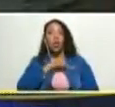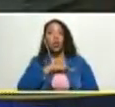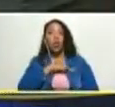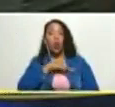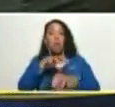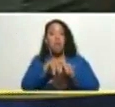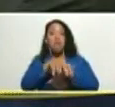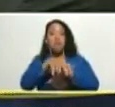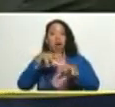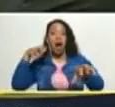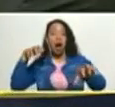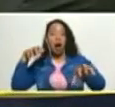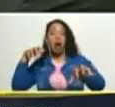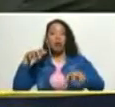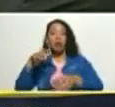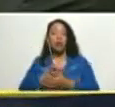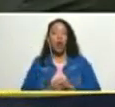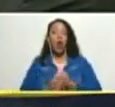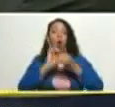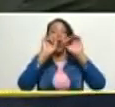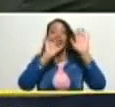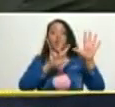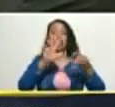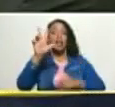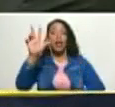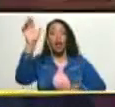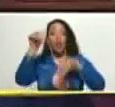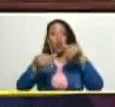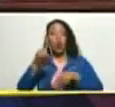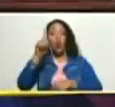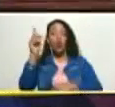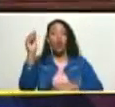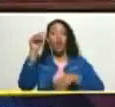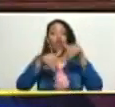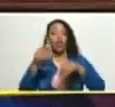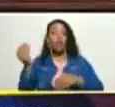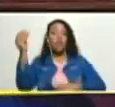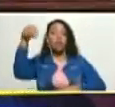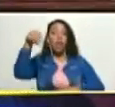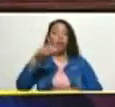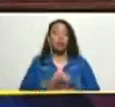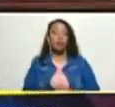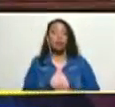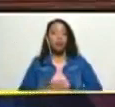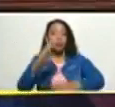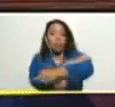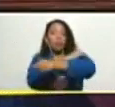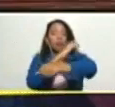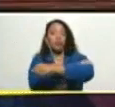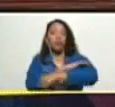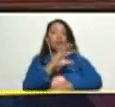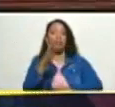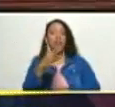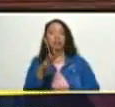la mayoría con 83 votos apenas un voto más y la oposición tenía